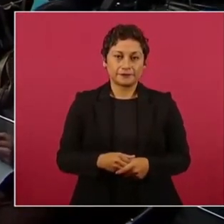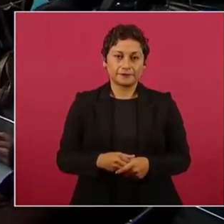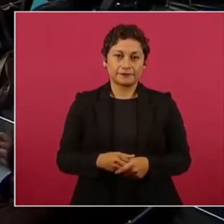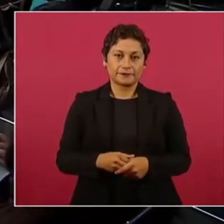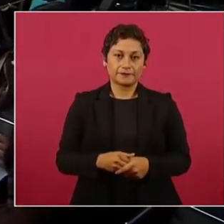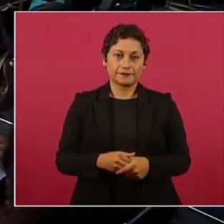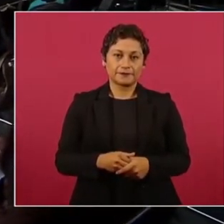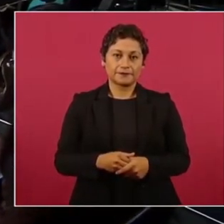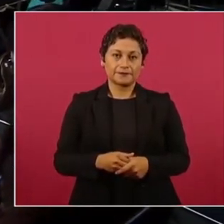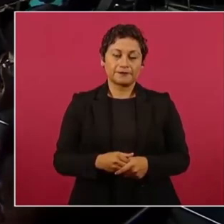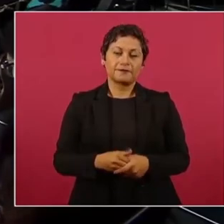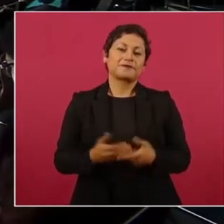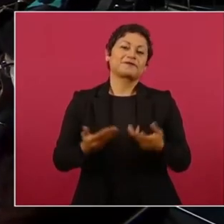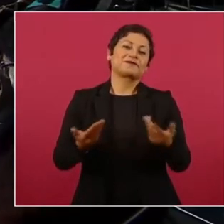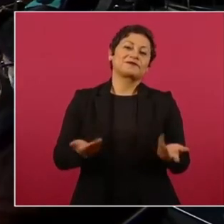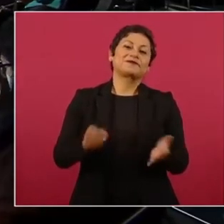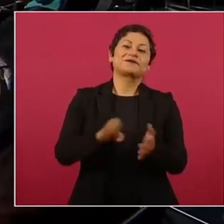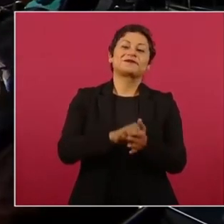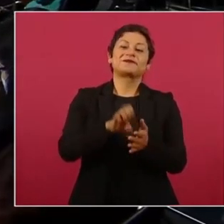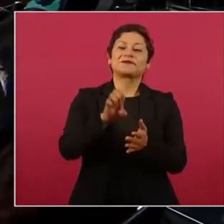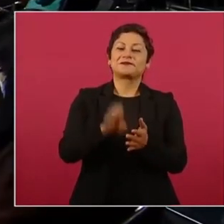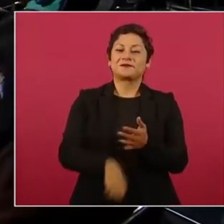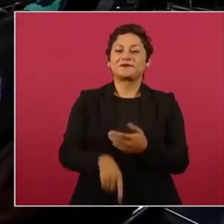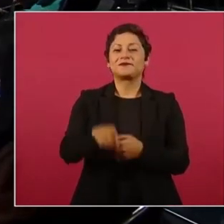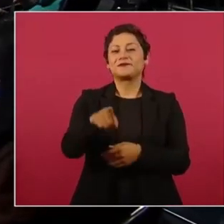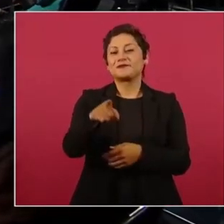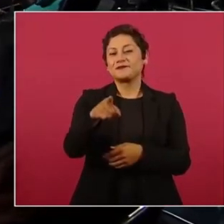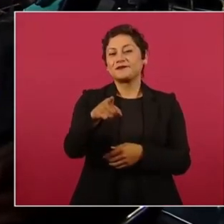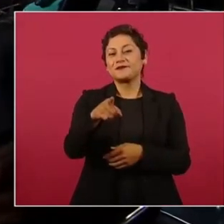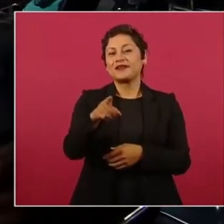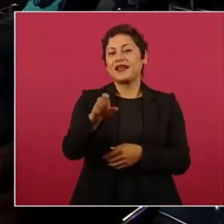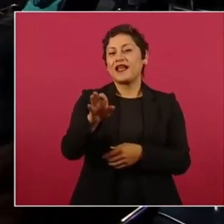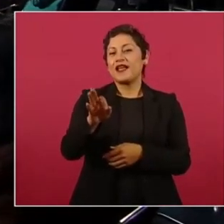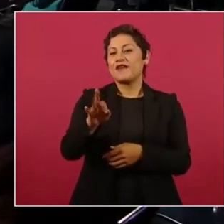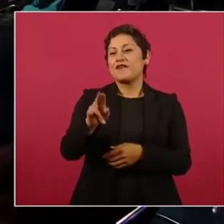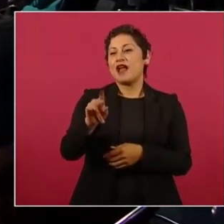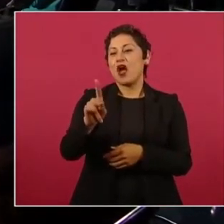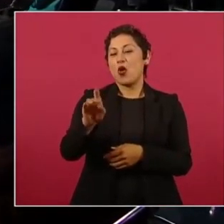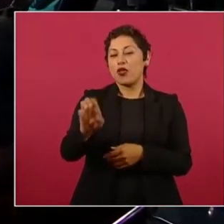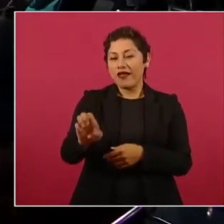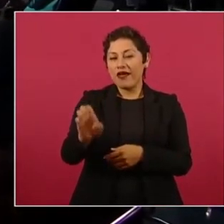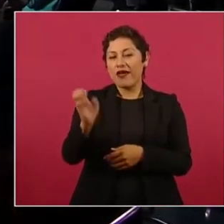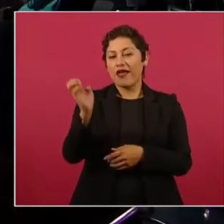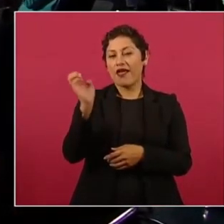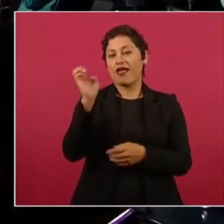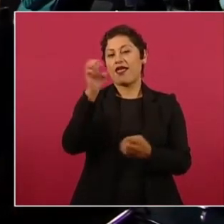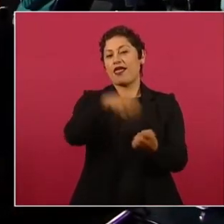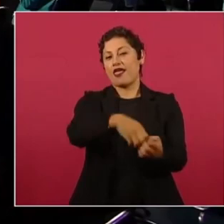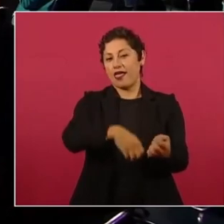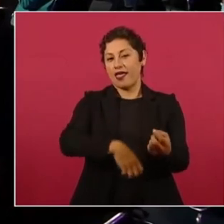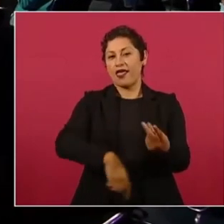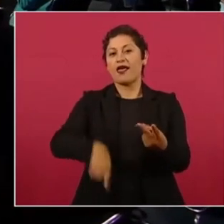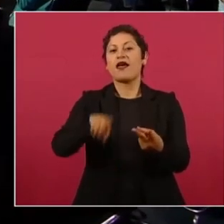ya lo del fraude, lo del querer manipular al pueblo,